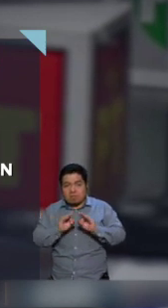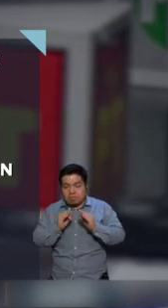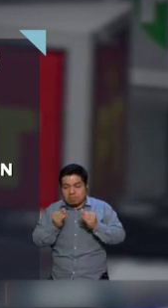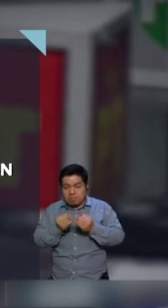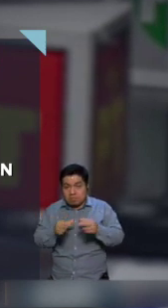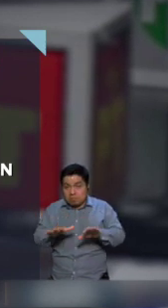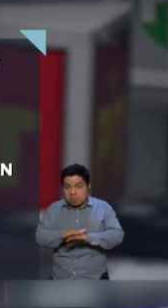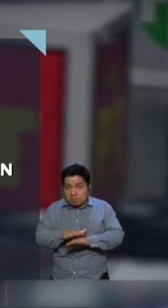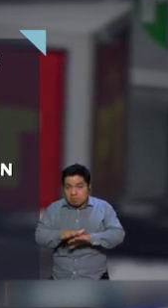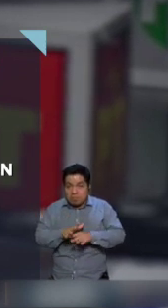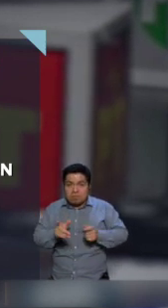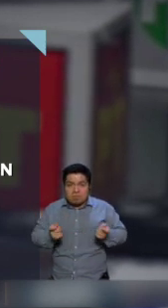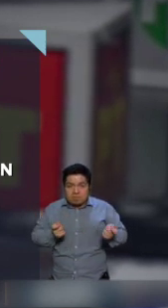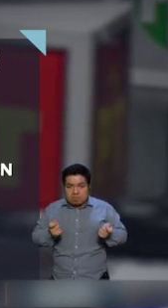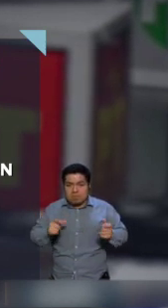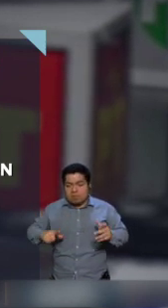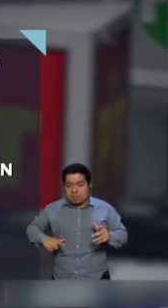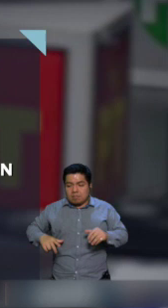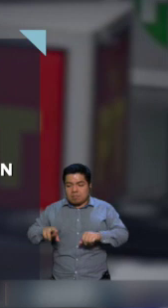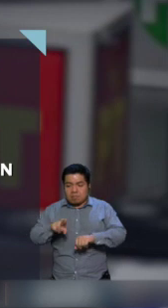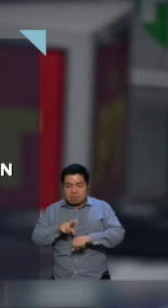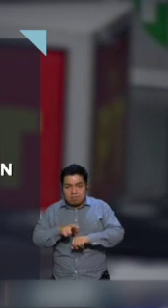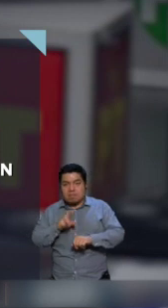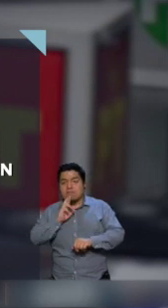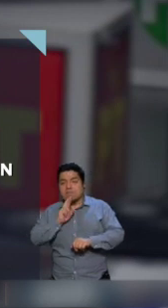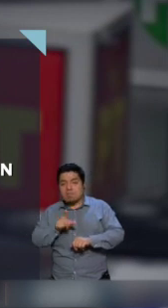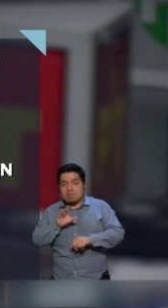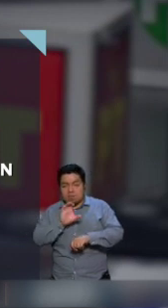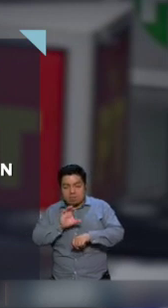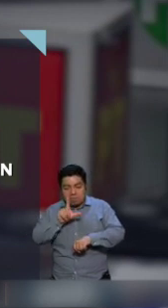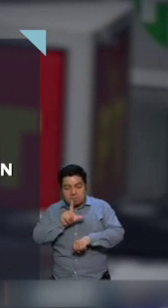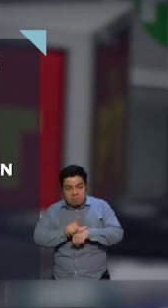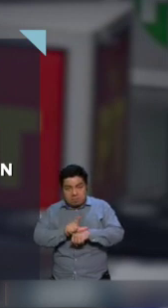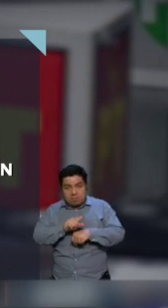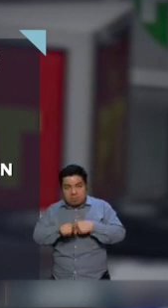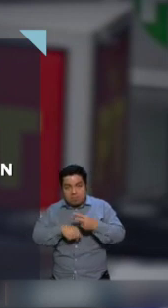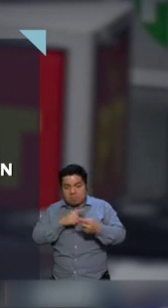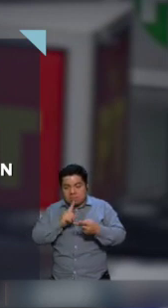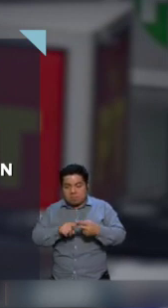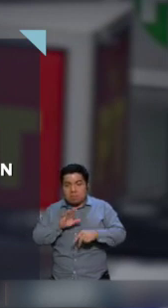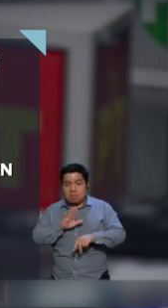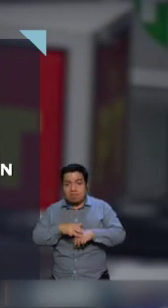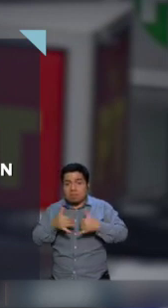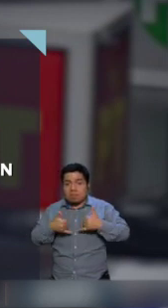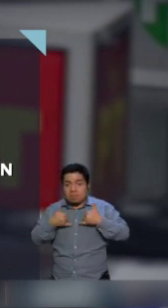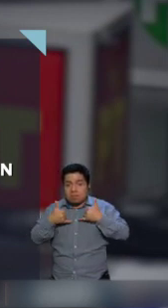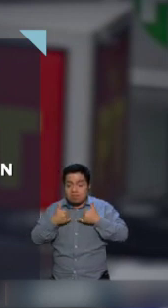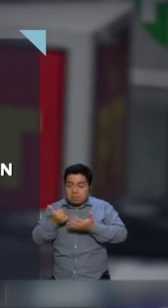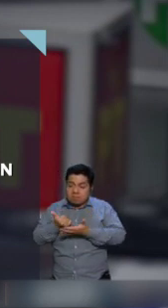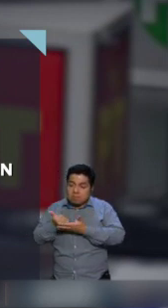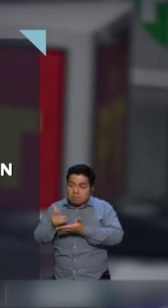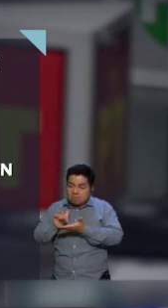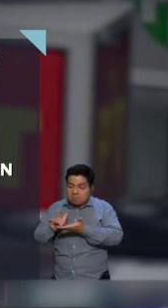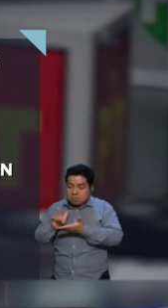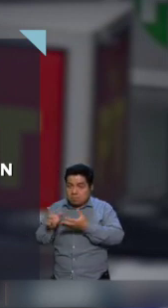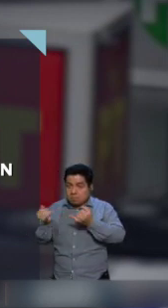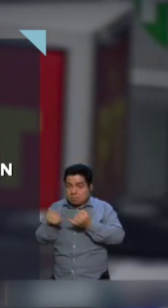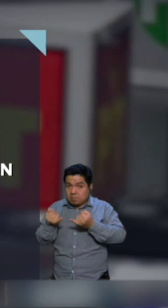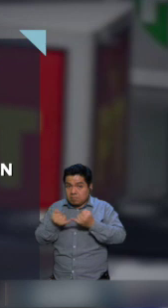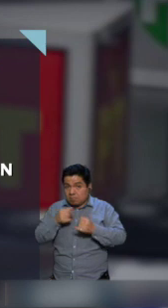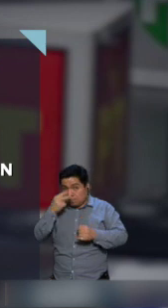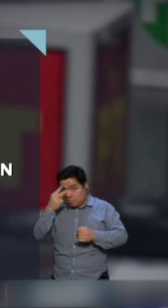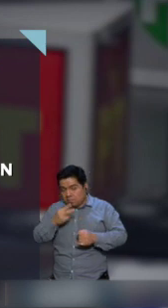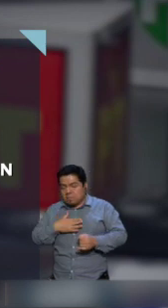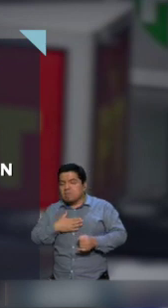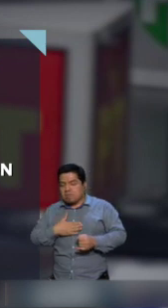de gobernar para dar más y mejores accesos a la educación y a la cultura en beneficio de los más jóvenes. Añadió que construirá un México